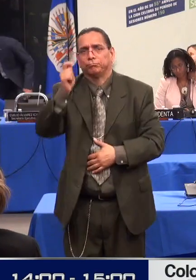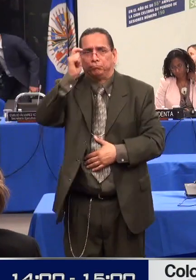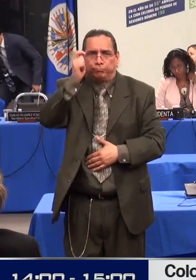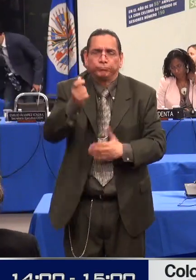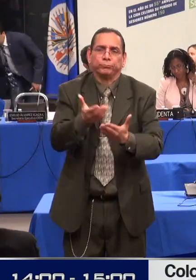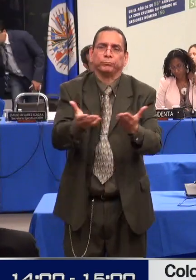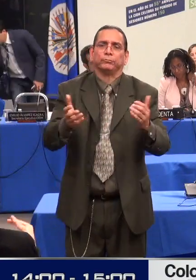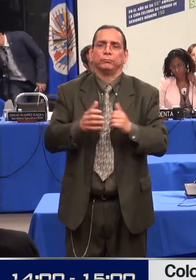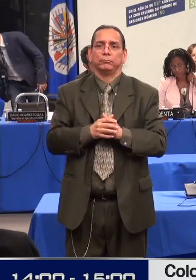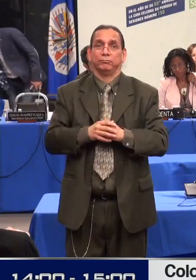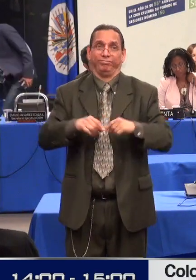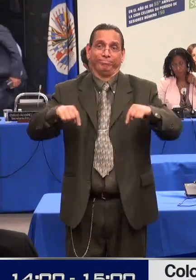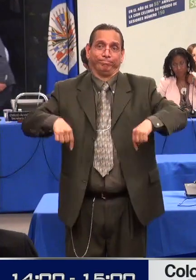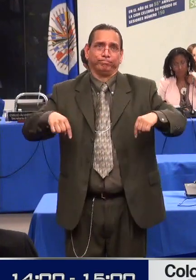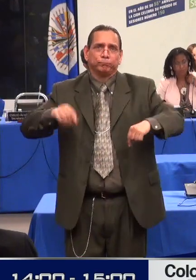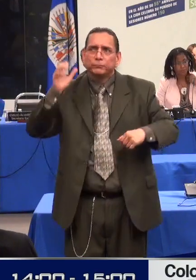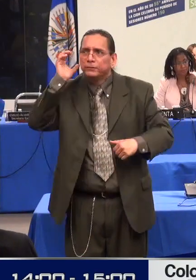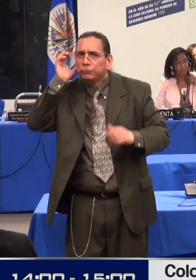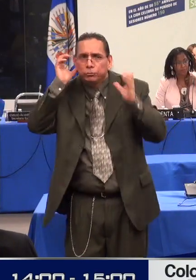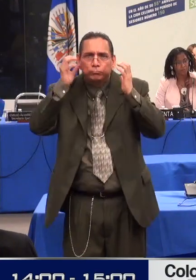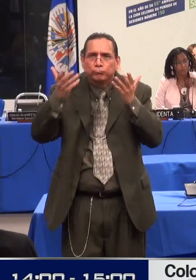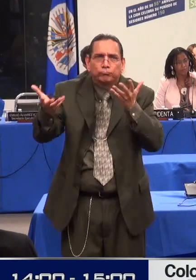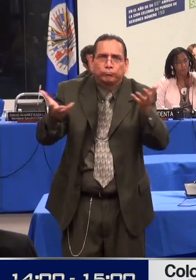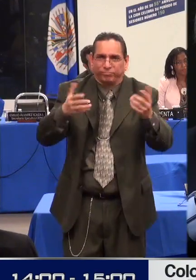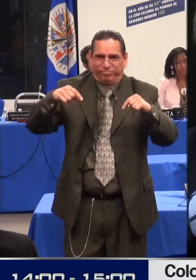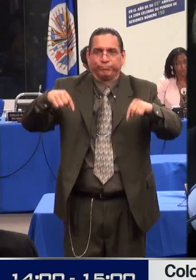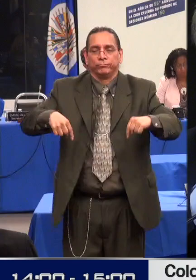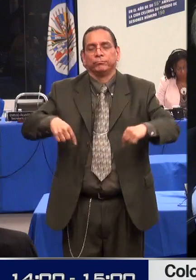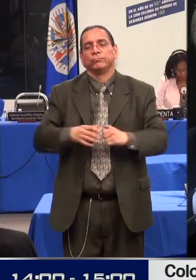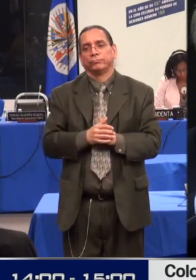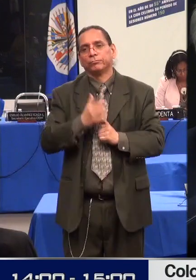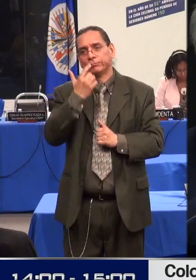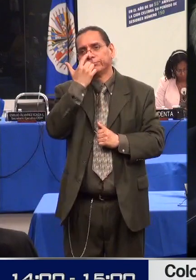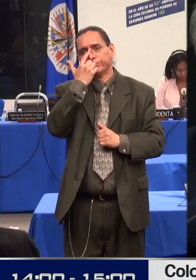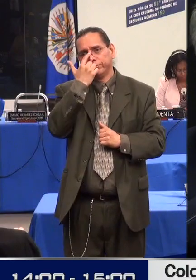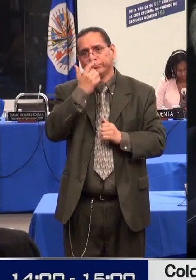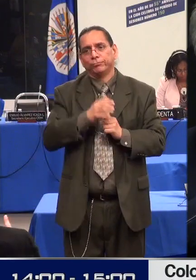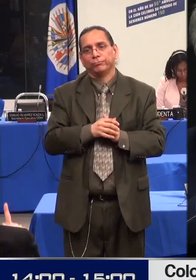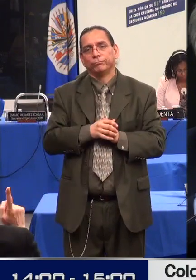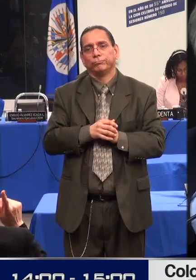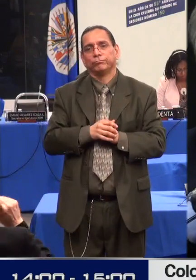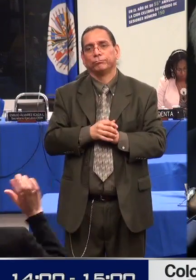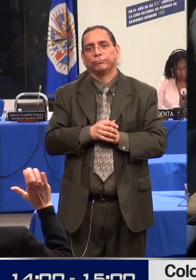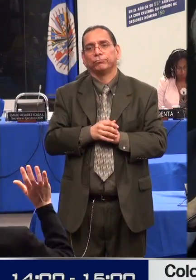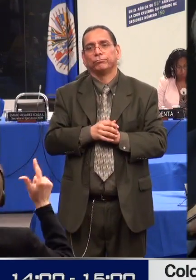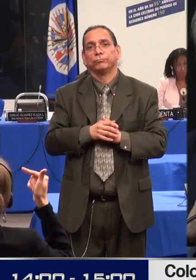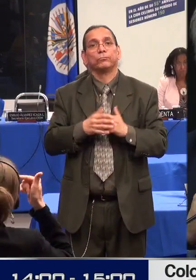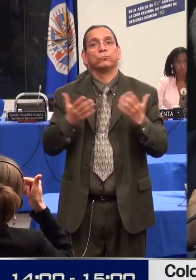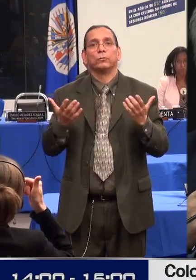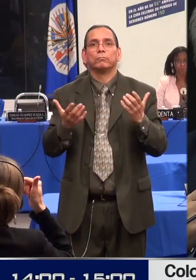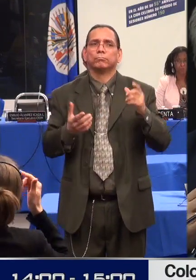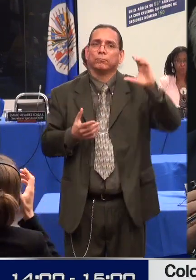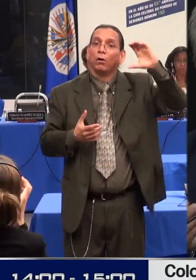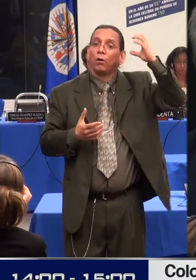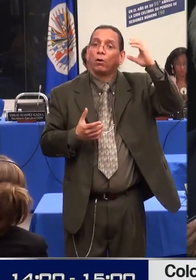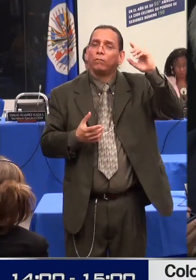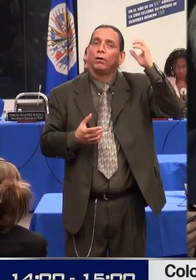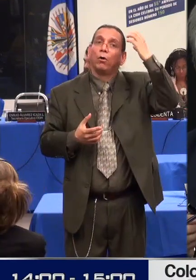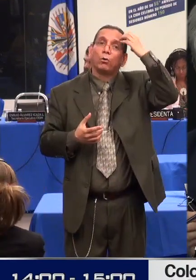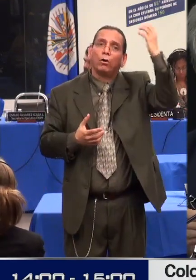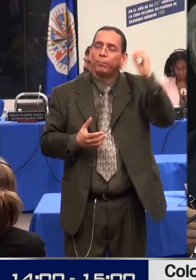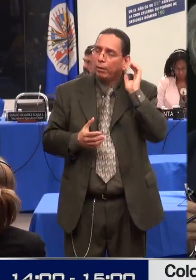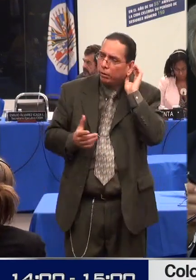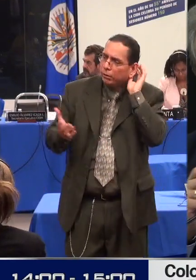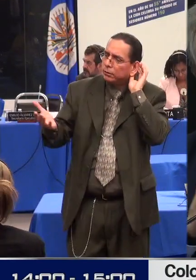el Estado colombiano una oportunidad importante para presentar los avances normativos institucionales en la